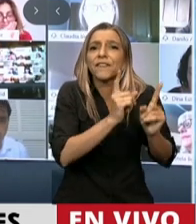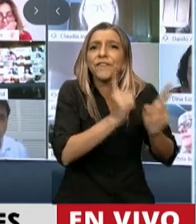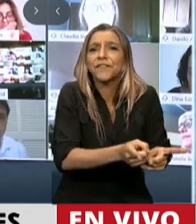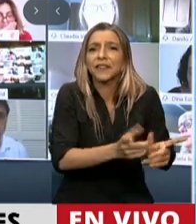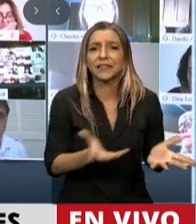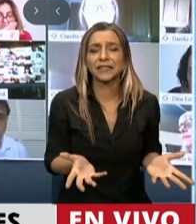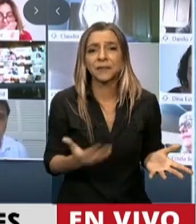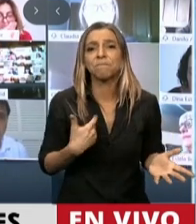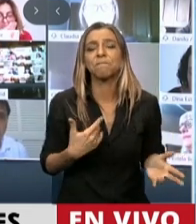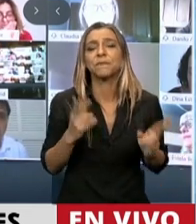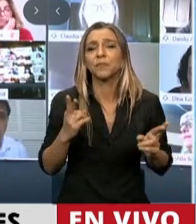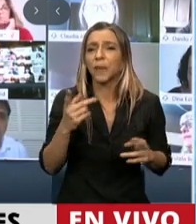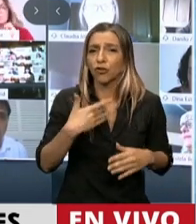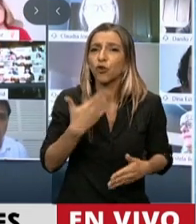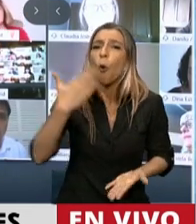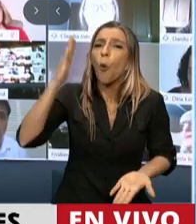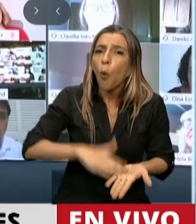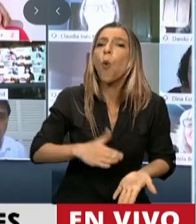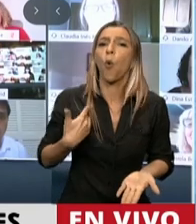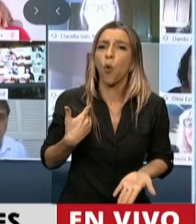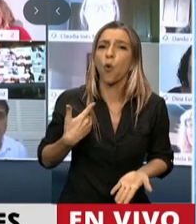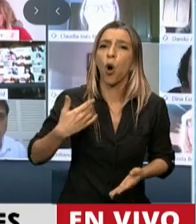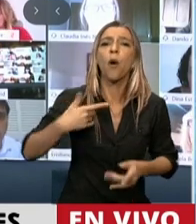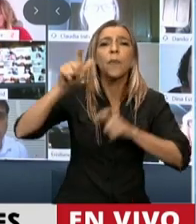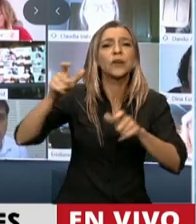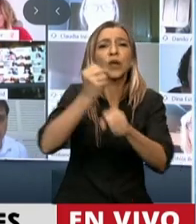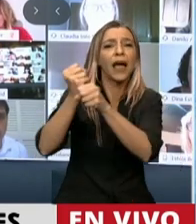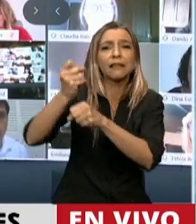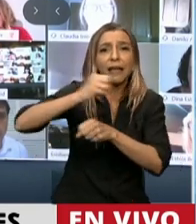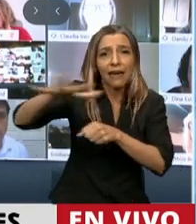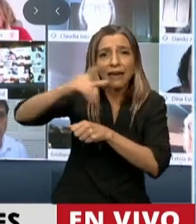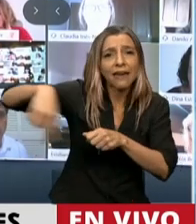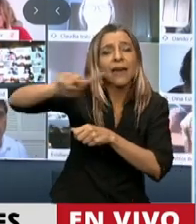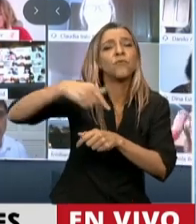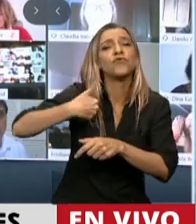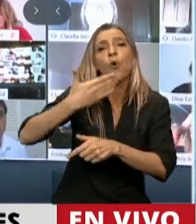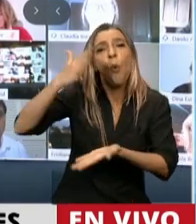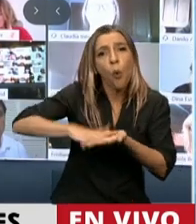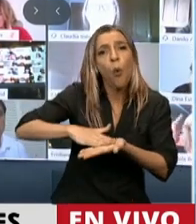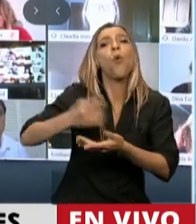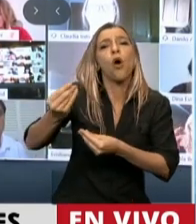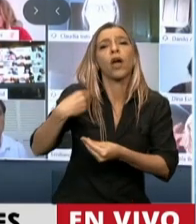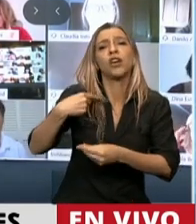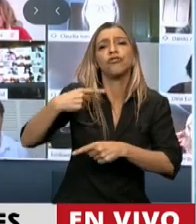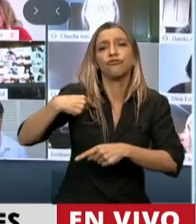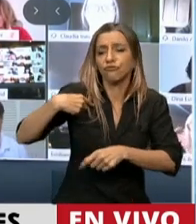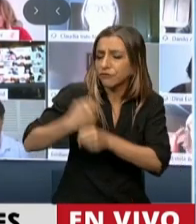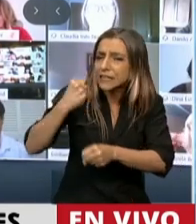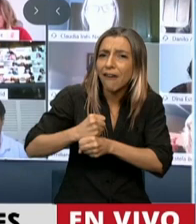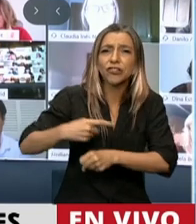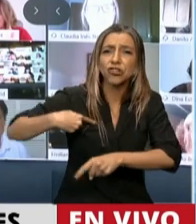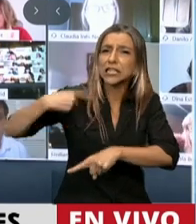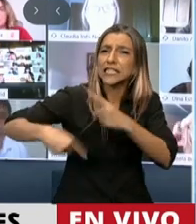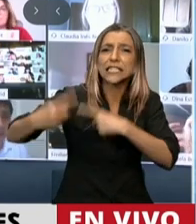Ramón Ayala, que voy a luchar por los derechos de cada uno de los trabajadores rurales del país. Y cerrar, presidente,